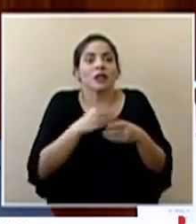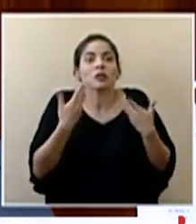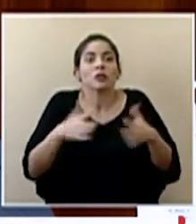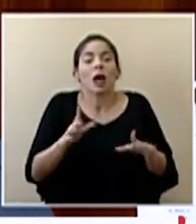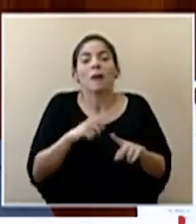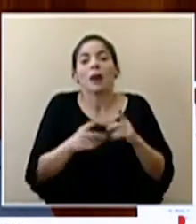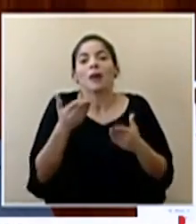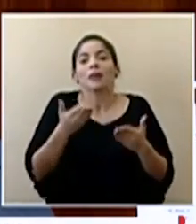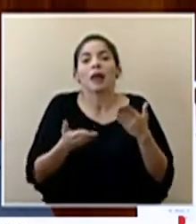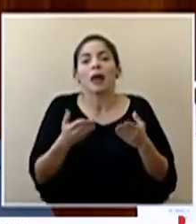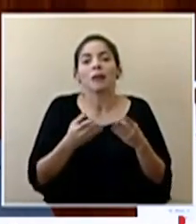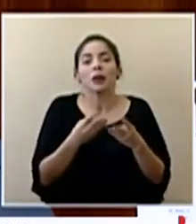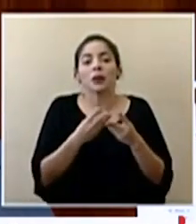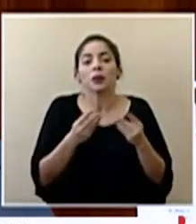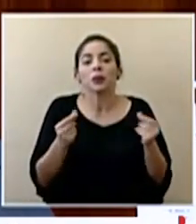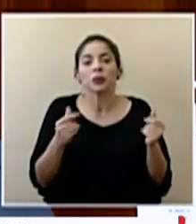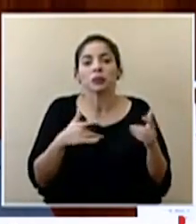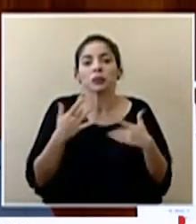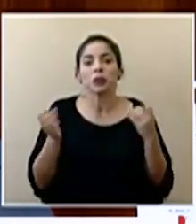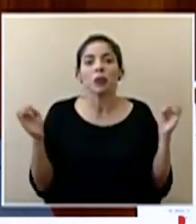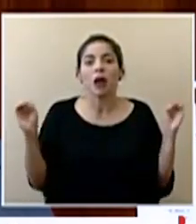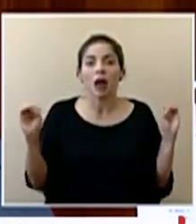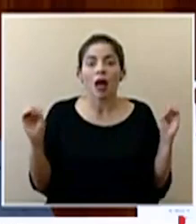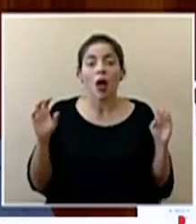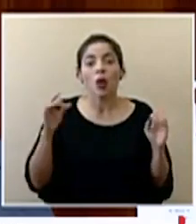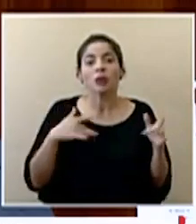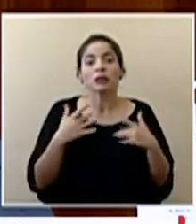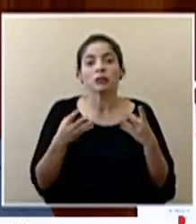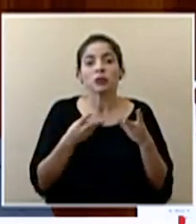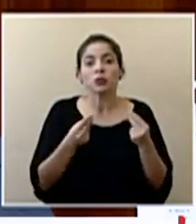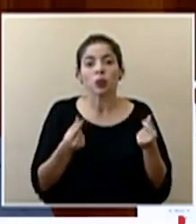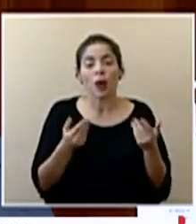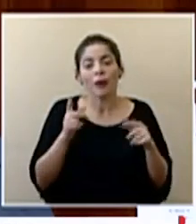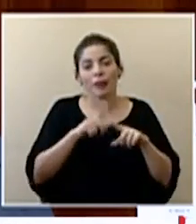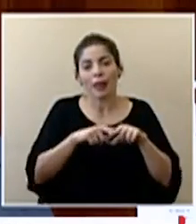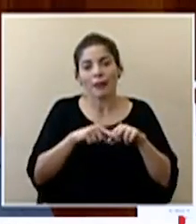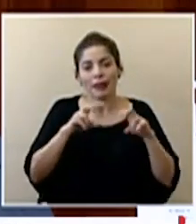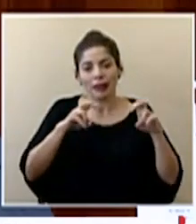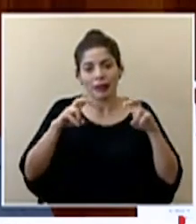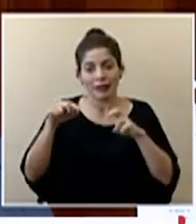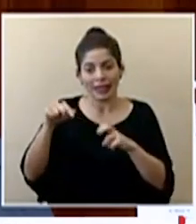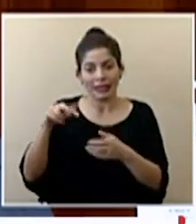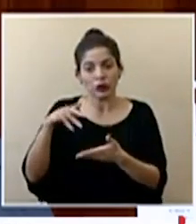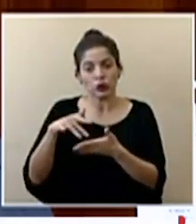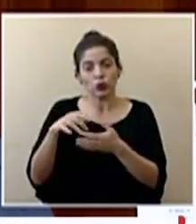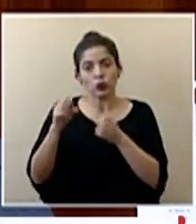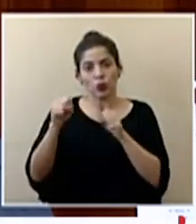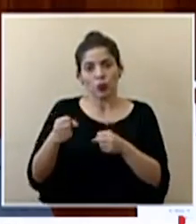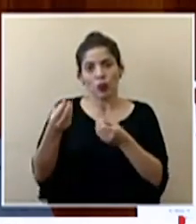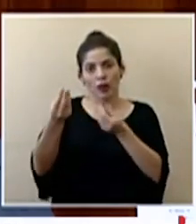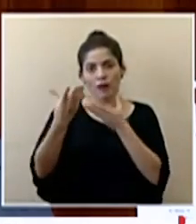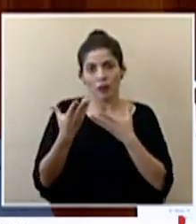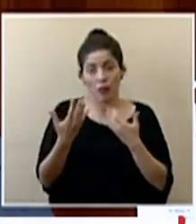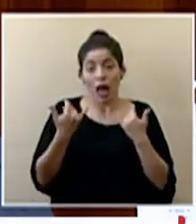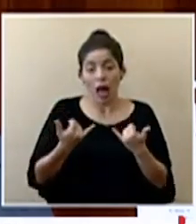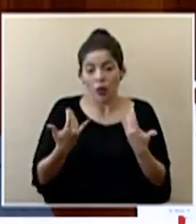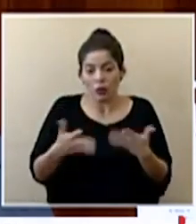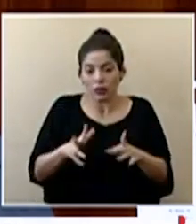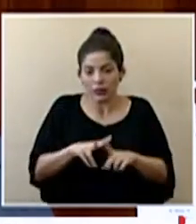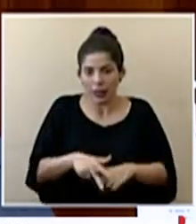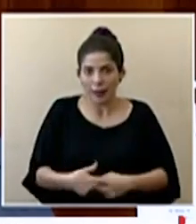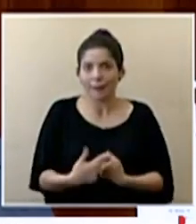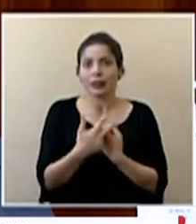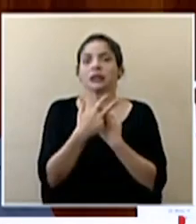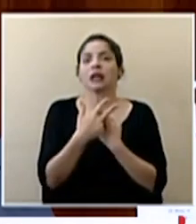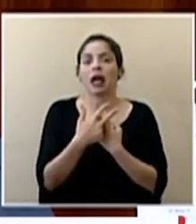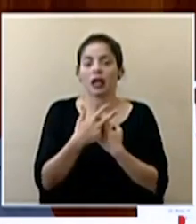tuvo tal vez en una forma sin síntomas o con síntomas muy leves eso solamente ese estudio podría decir y ya lo estamos empezando